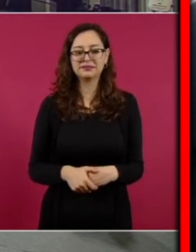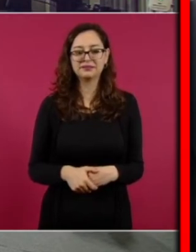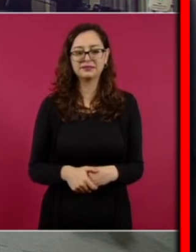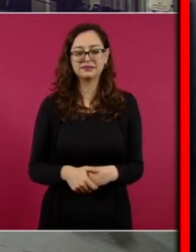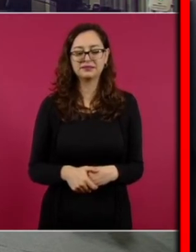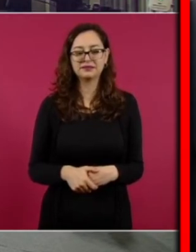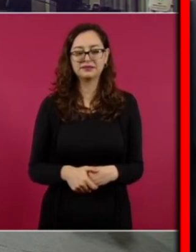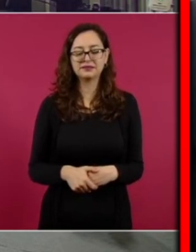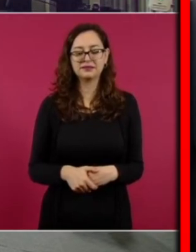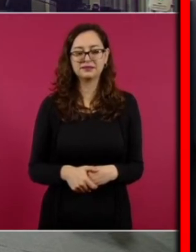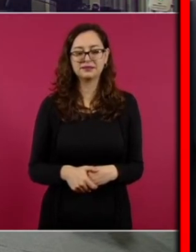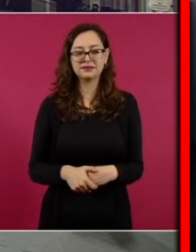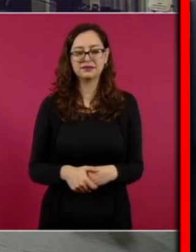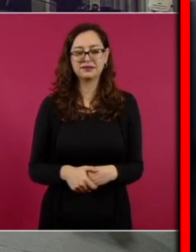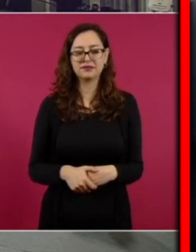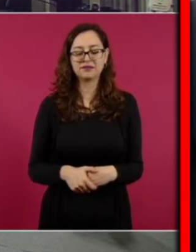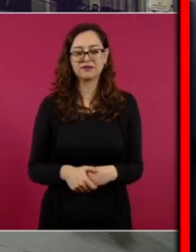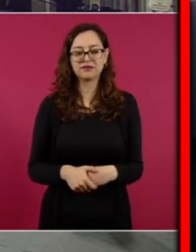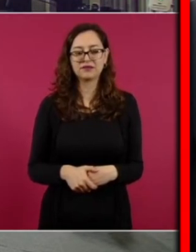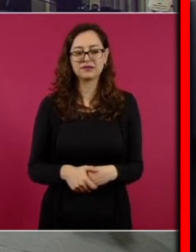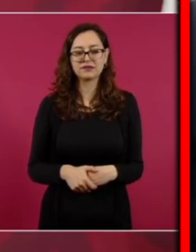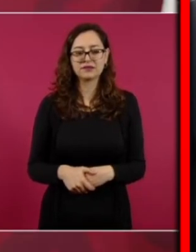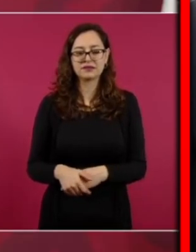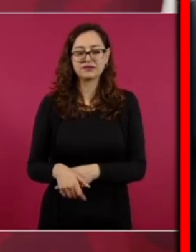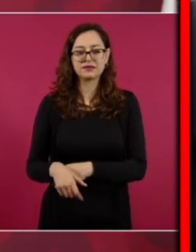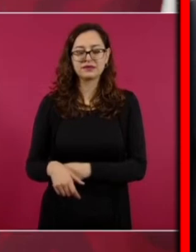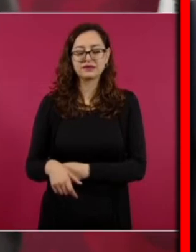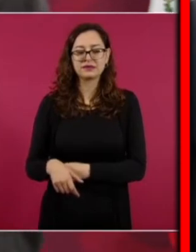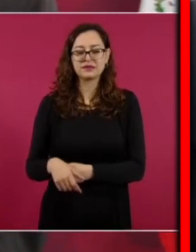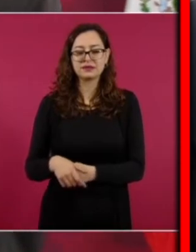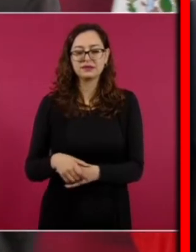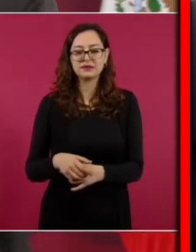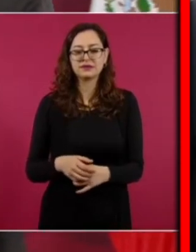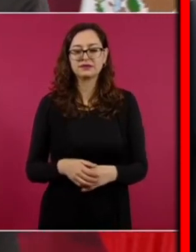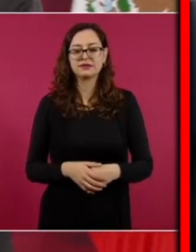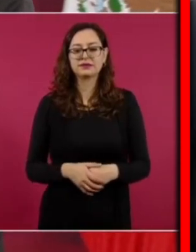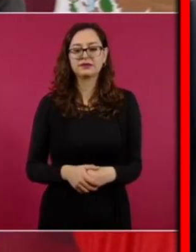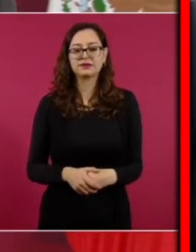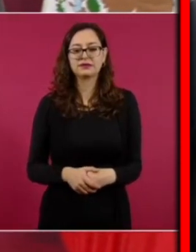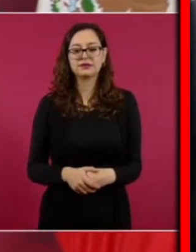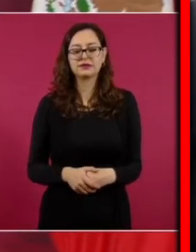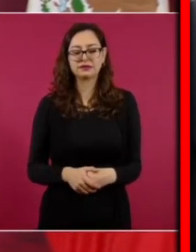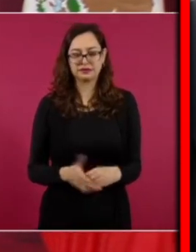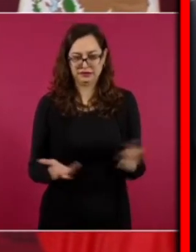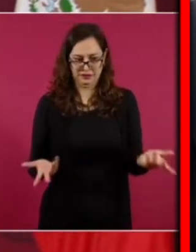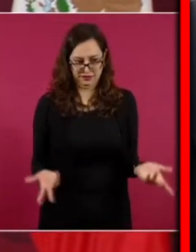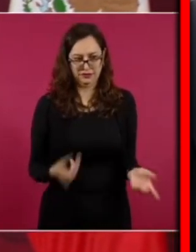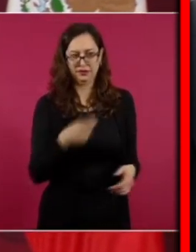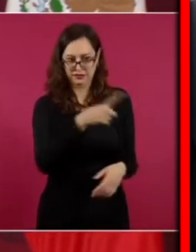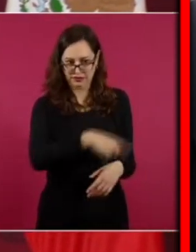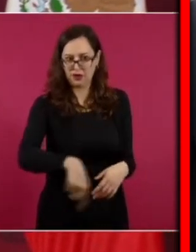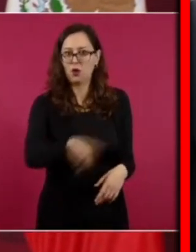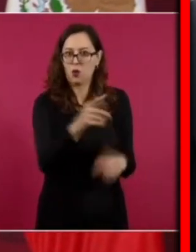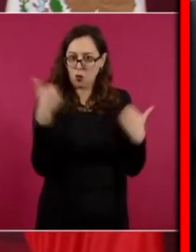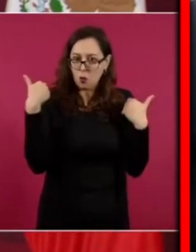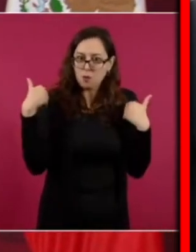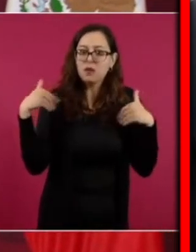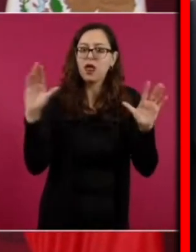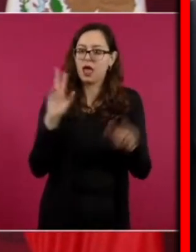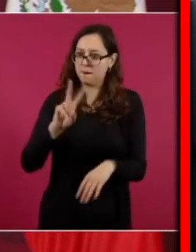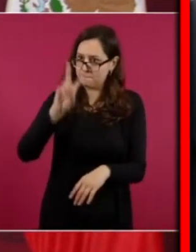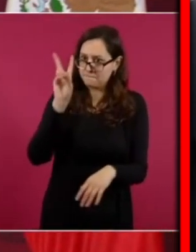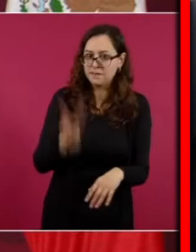pues vamos amigos rápidamente a ver qué es que dijo el día de hoy en la mañanera y cómo el presidente López Obrador